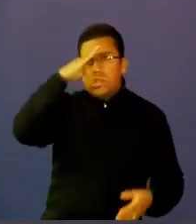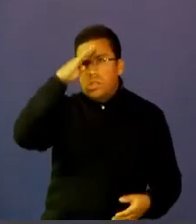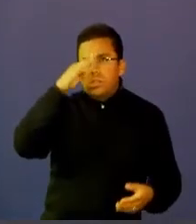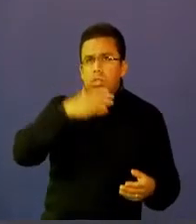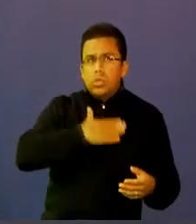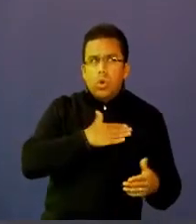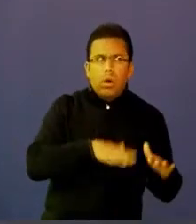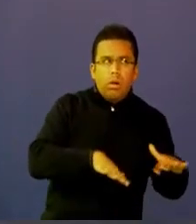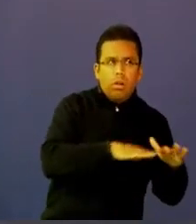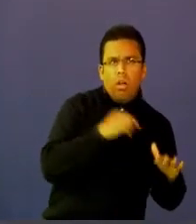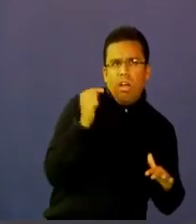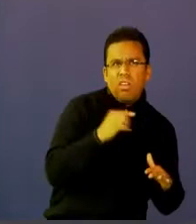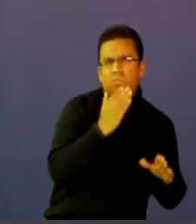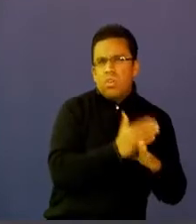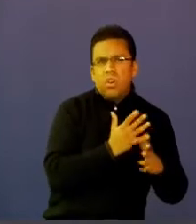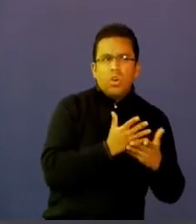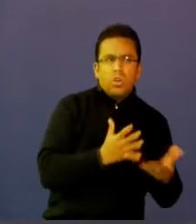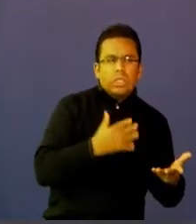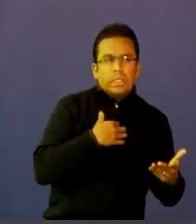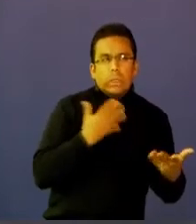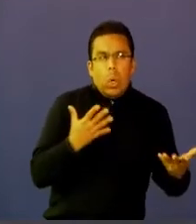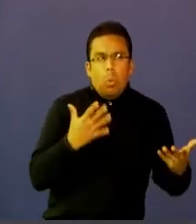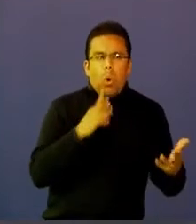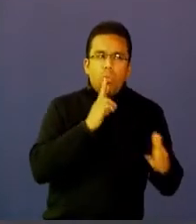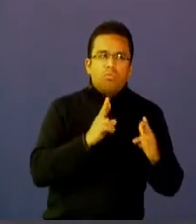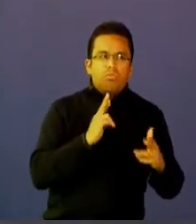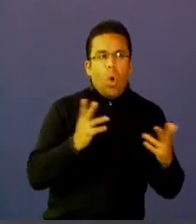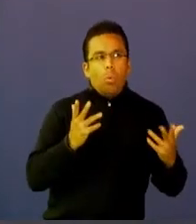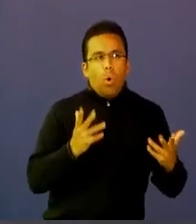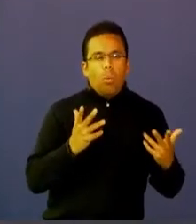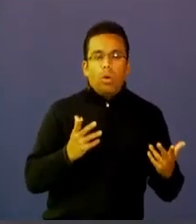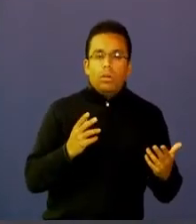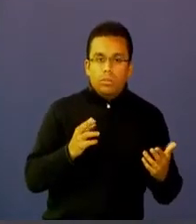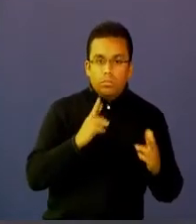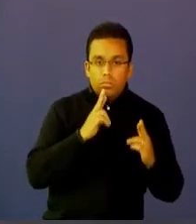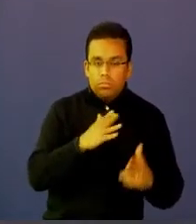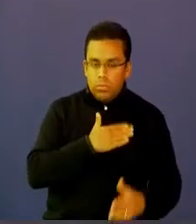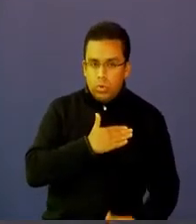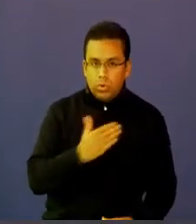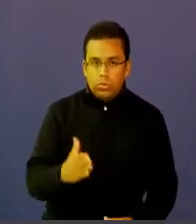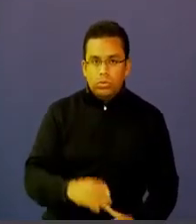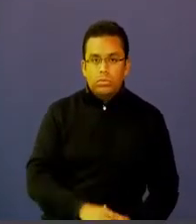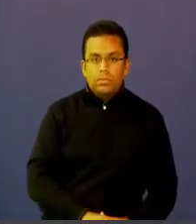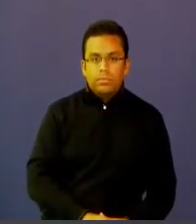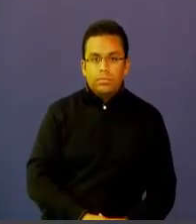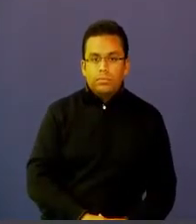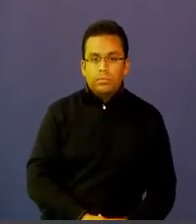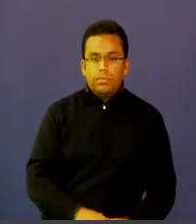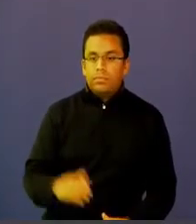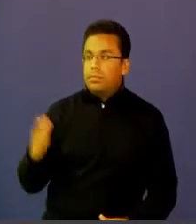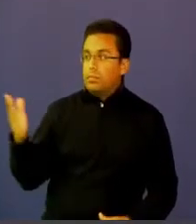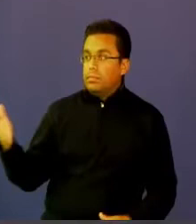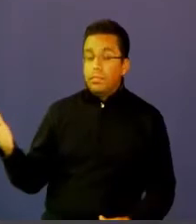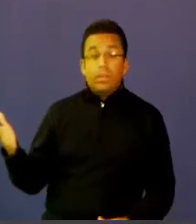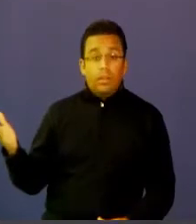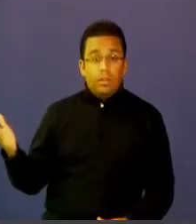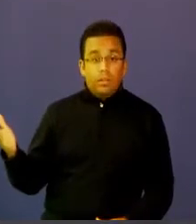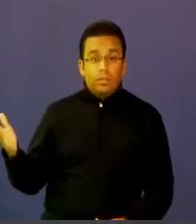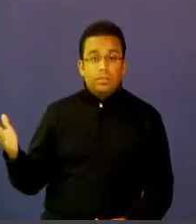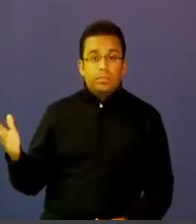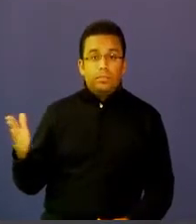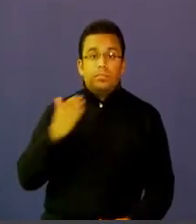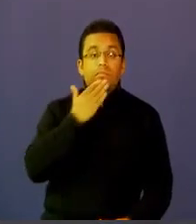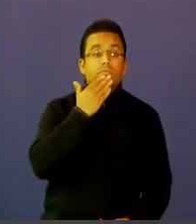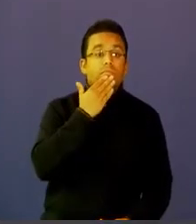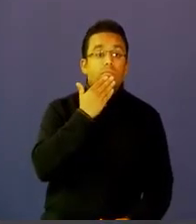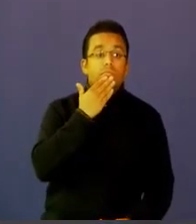realmente tienen y realmente son quienes la experimentan todos los días bueno Carlos muchísimas gracias pues creo que